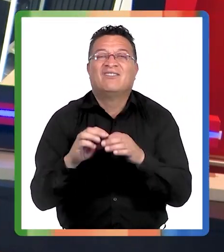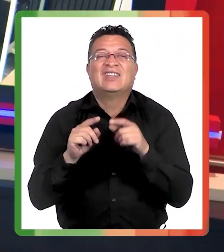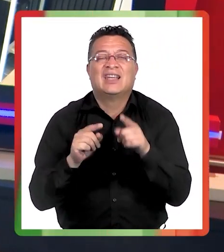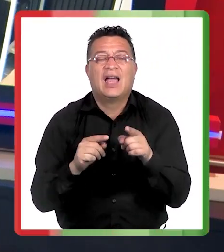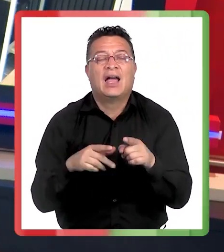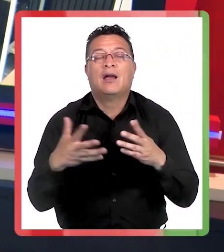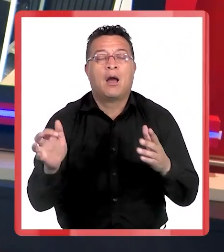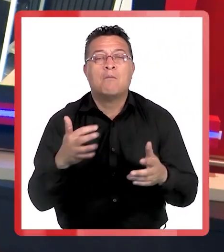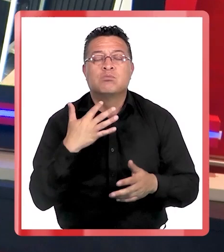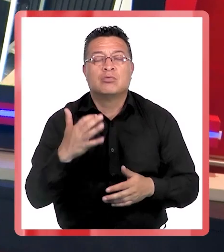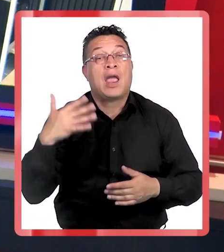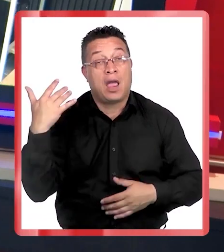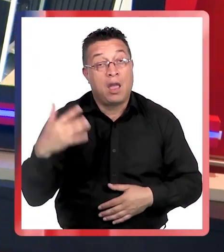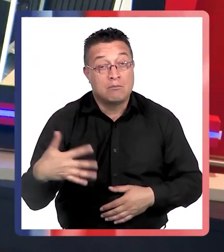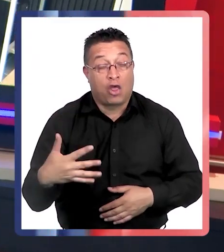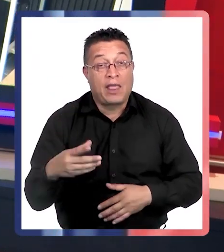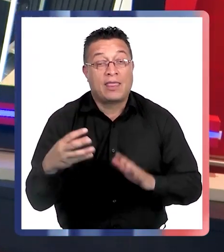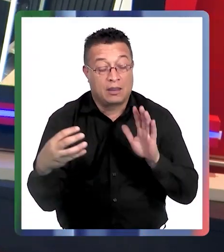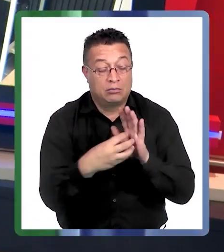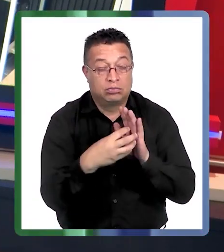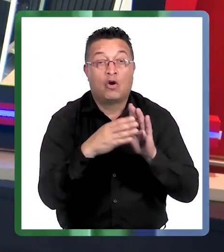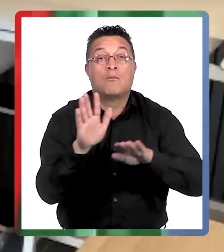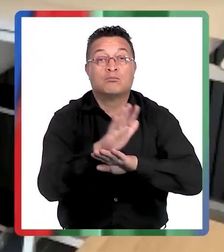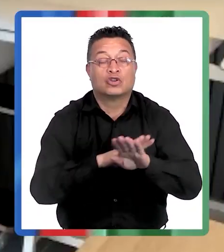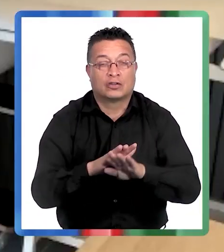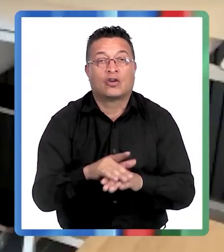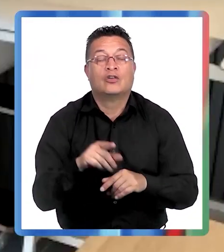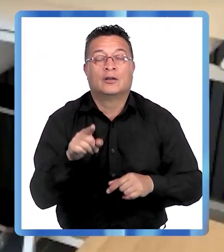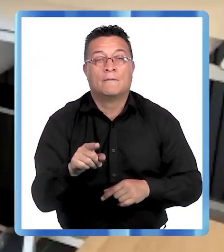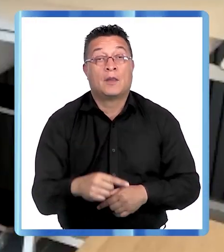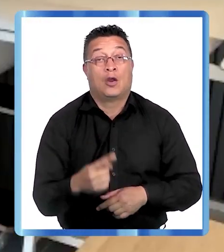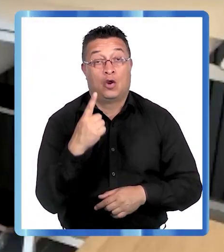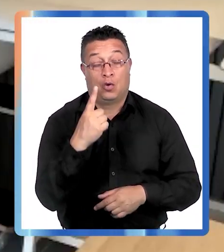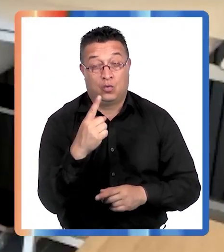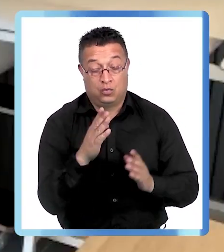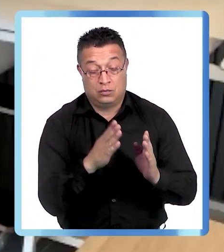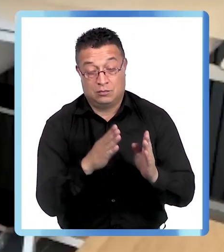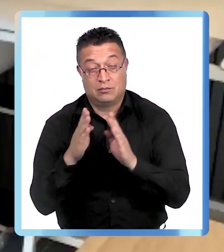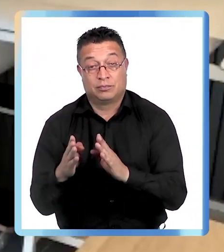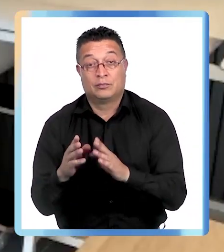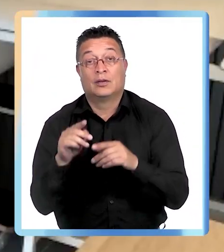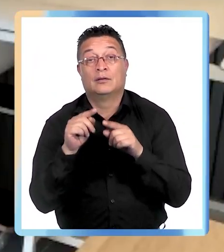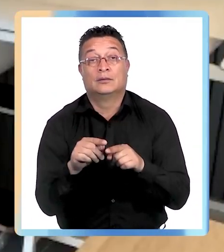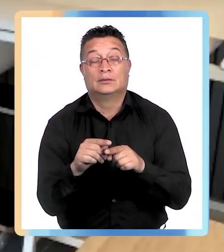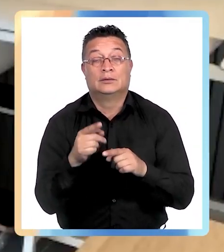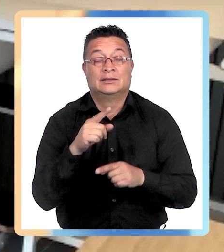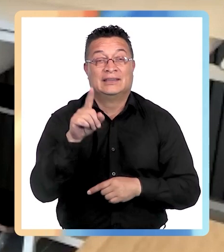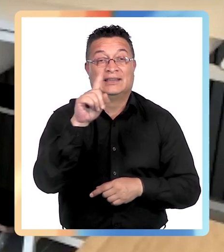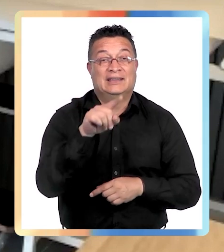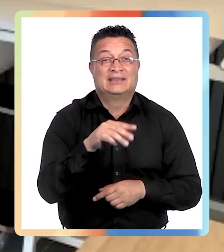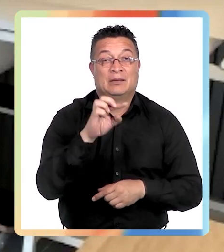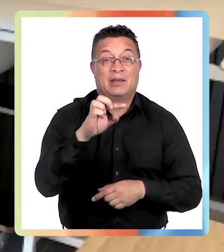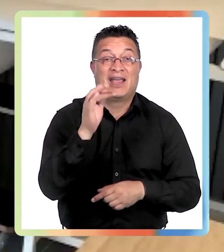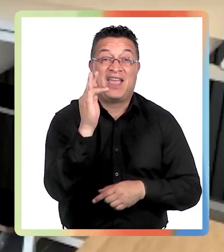explicarle por qué es importante el factor de protección. Por un lado está el factor que es lo que se conoce como el SPF que tienen los